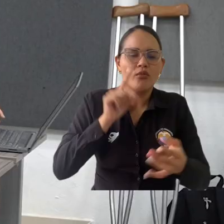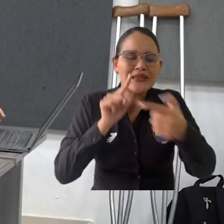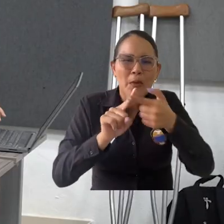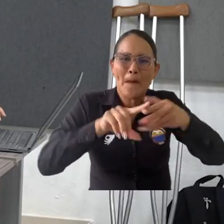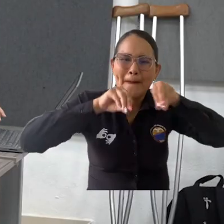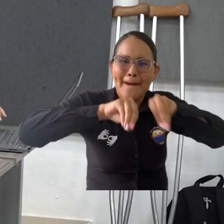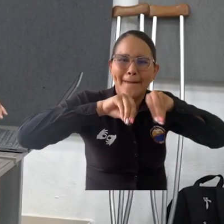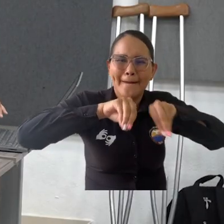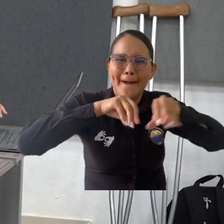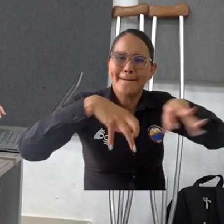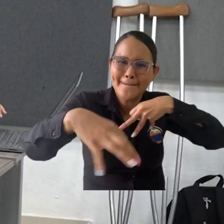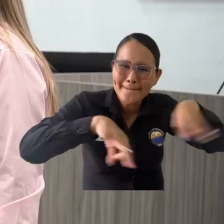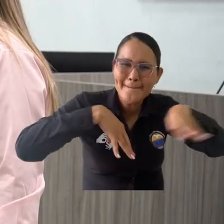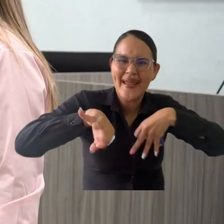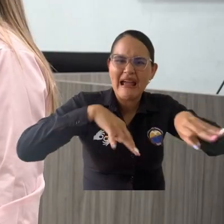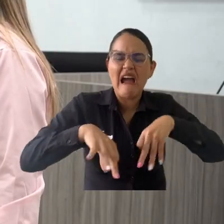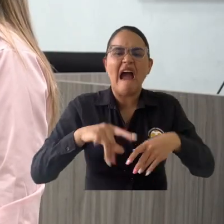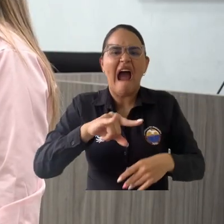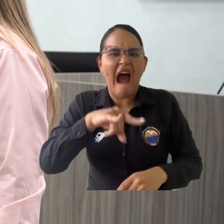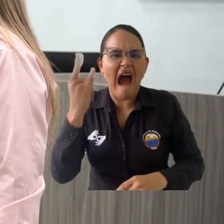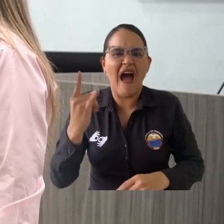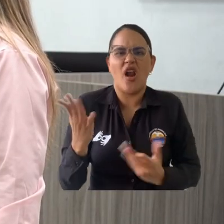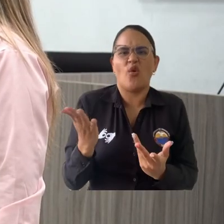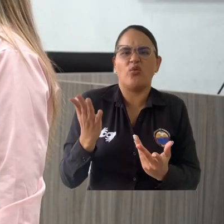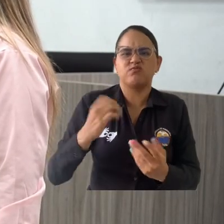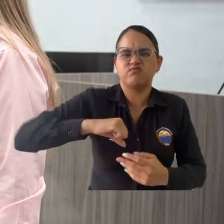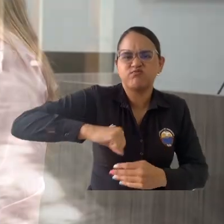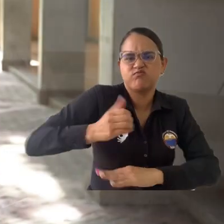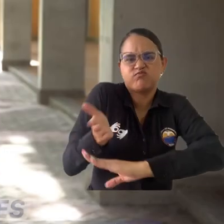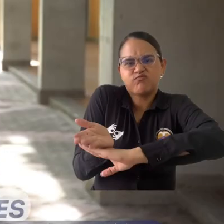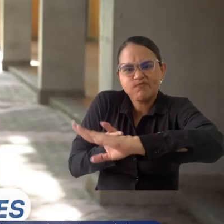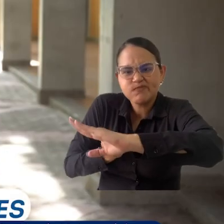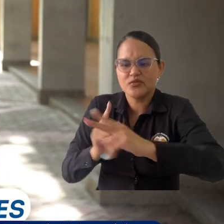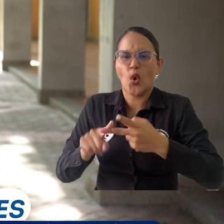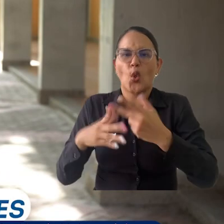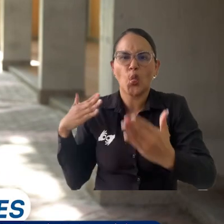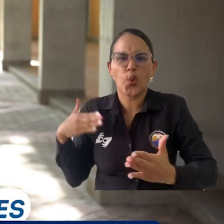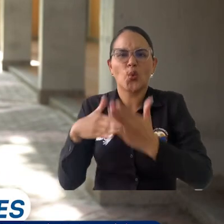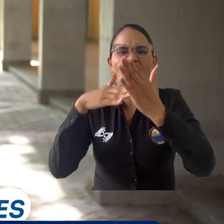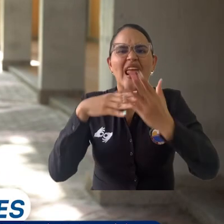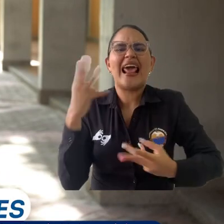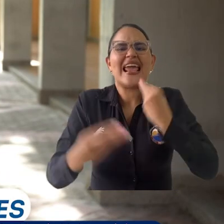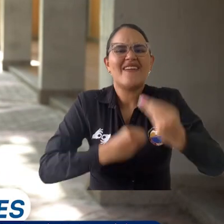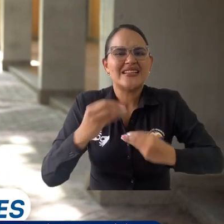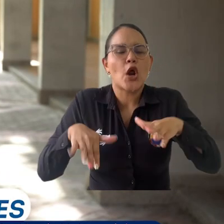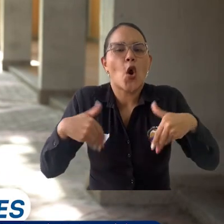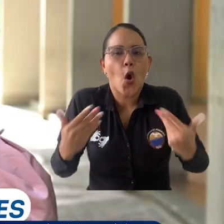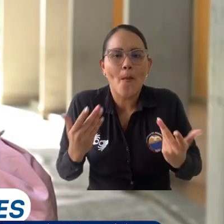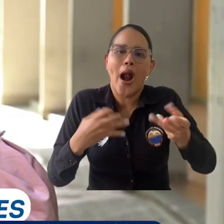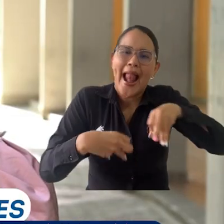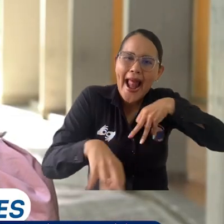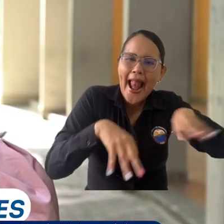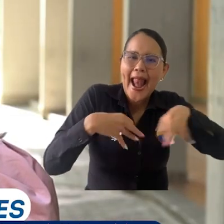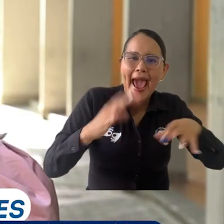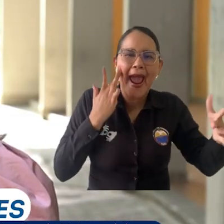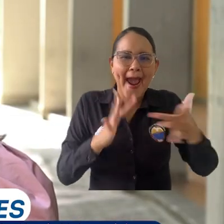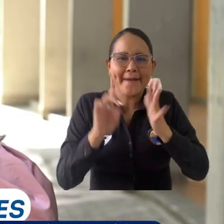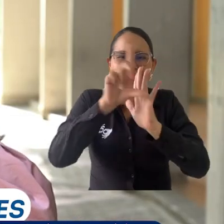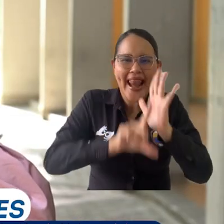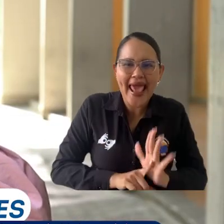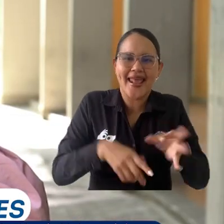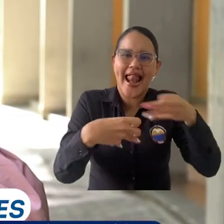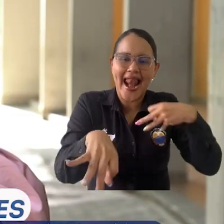sobre la elaboración de derechos de petición, de acciones de tutela, brindándoles